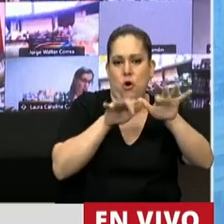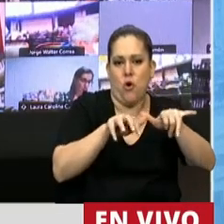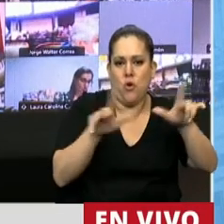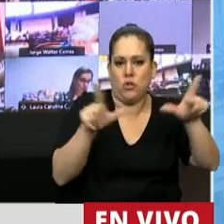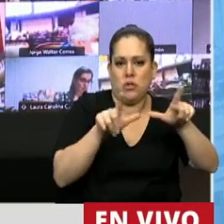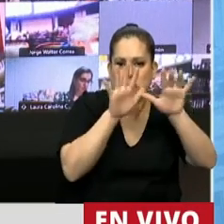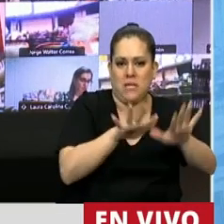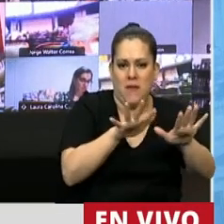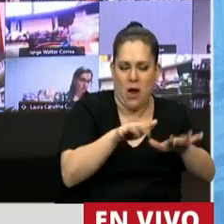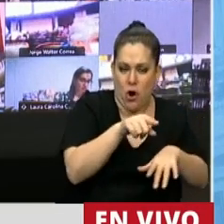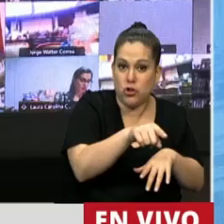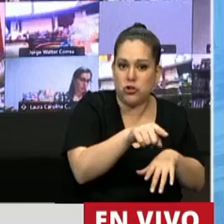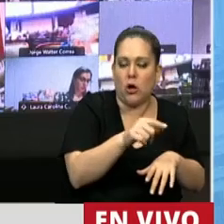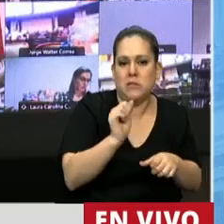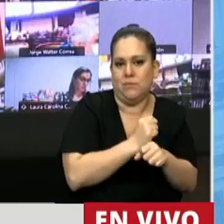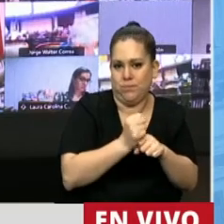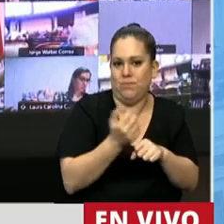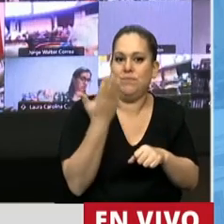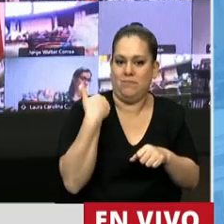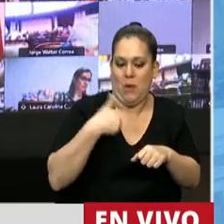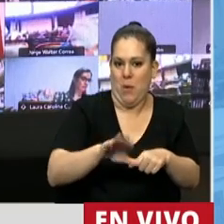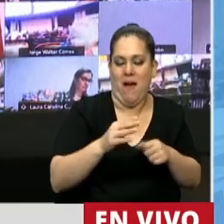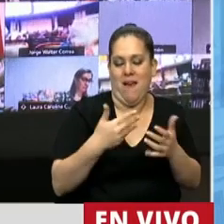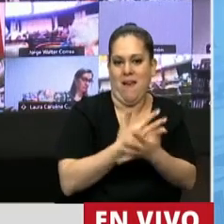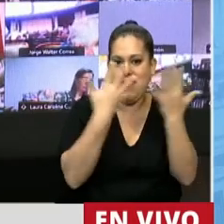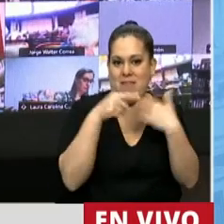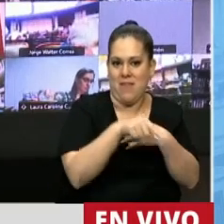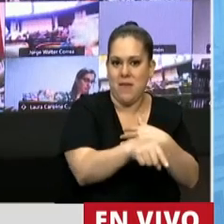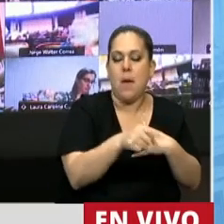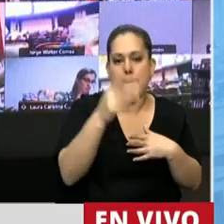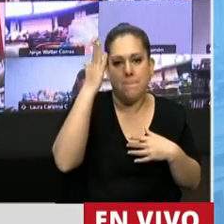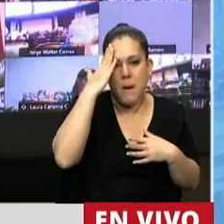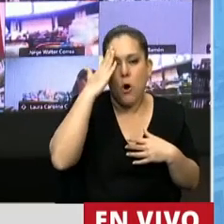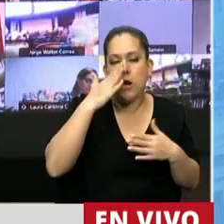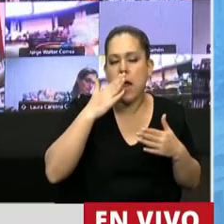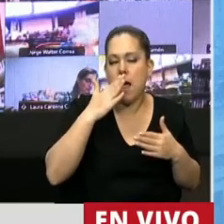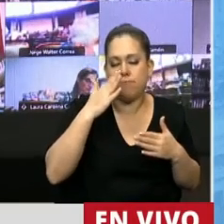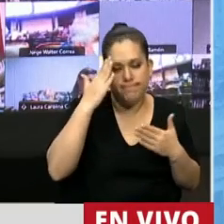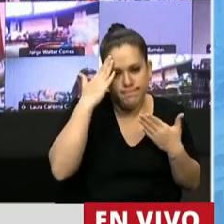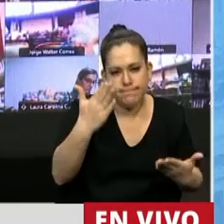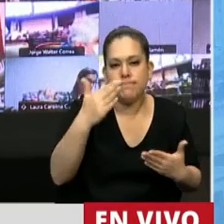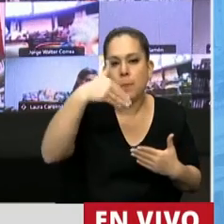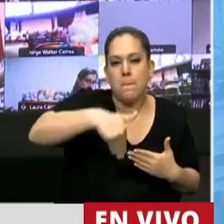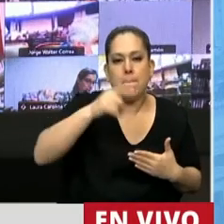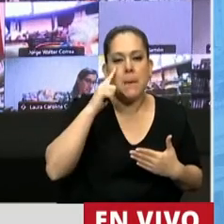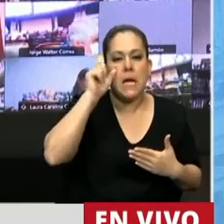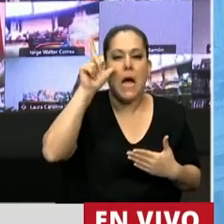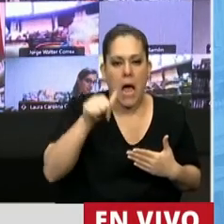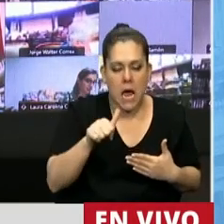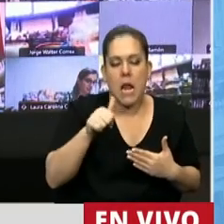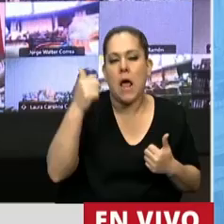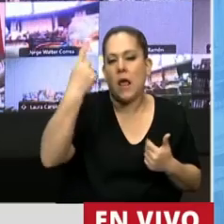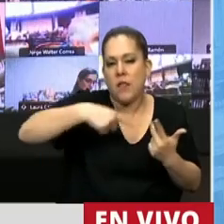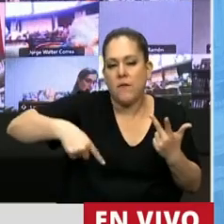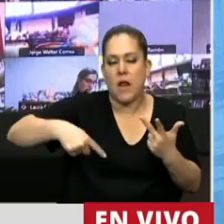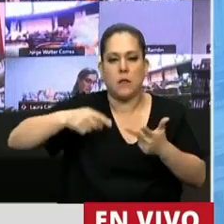grooming y creo que en esa memoria y sobre todo en la memoria de Micaela y todas las víctimas de las violencias que hoy debemos